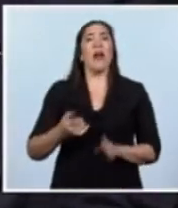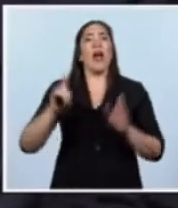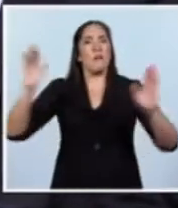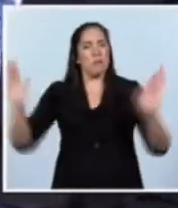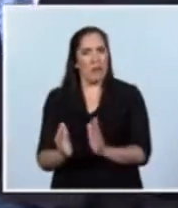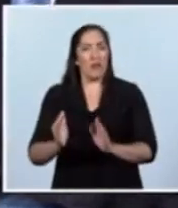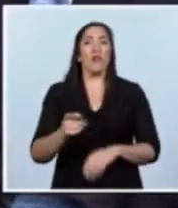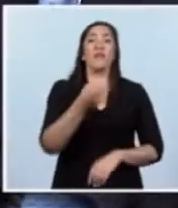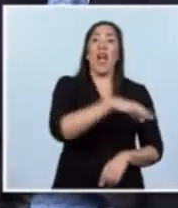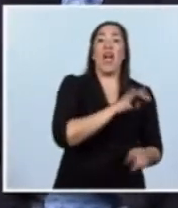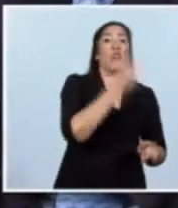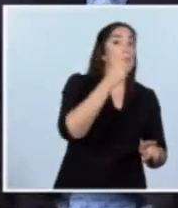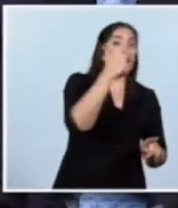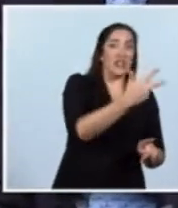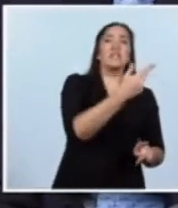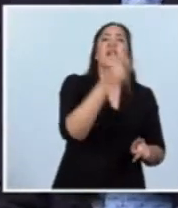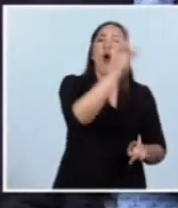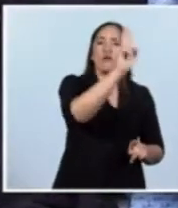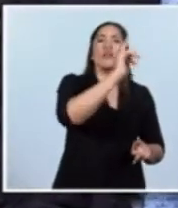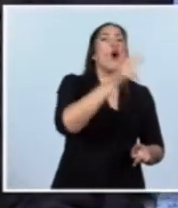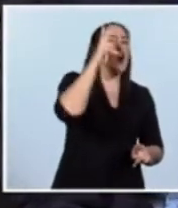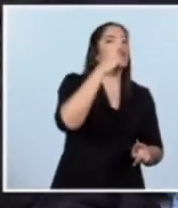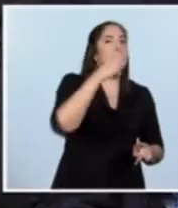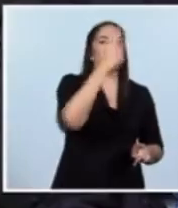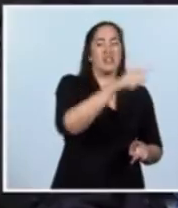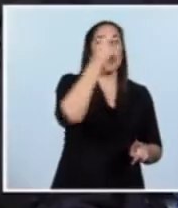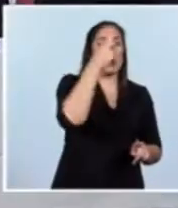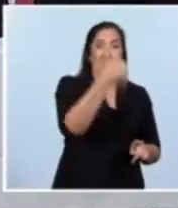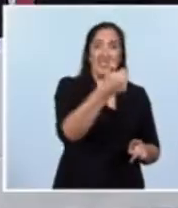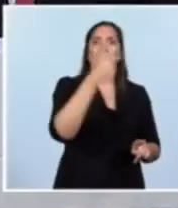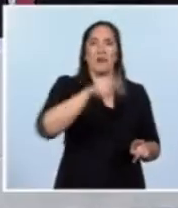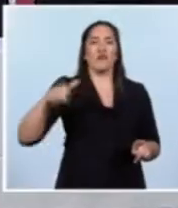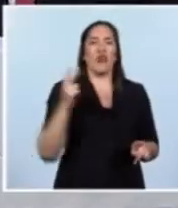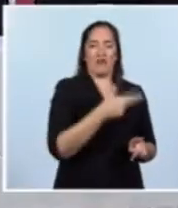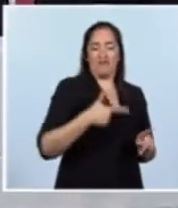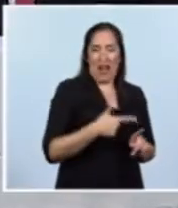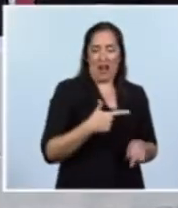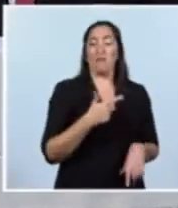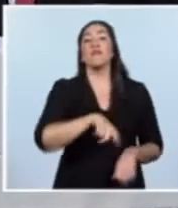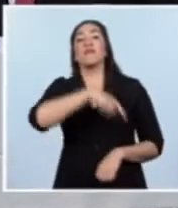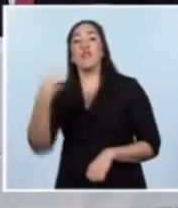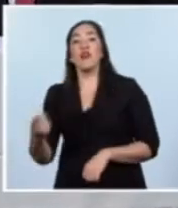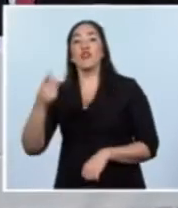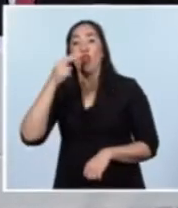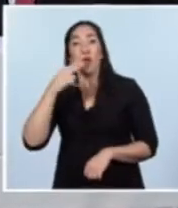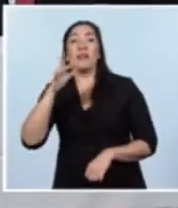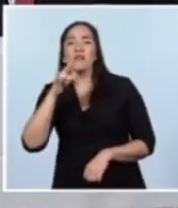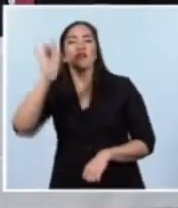se autorizaron 8.196 portaciones, en el año 2014 solamente